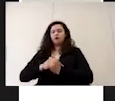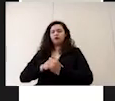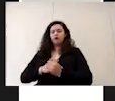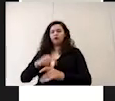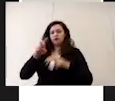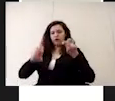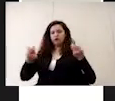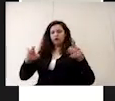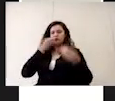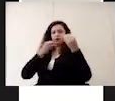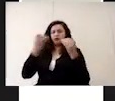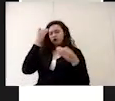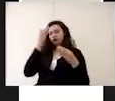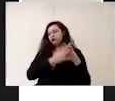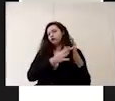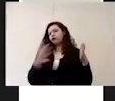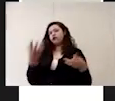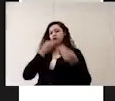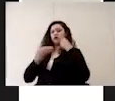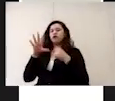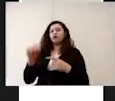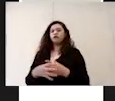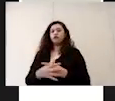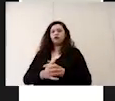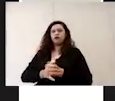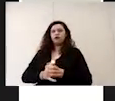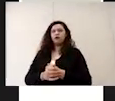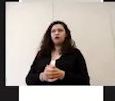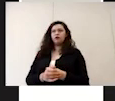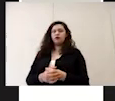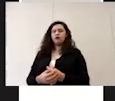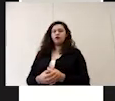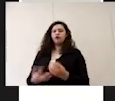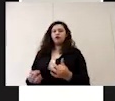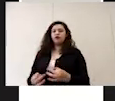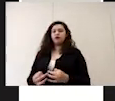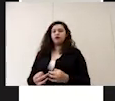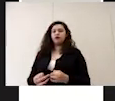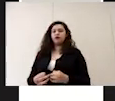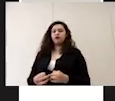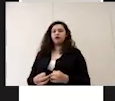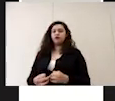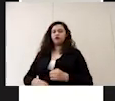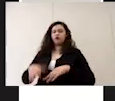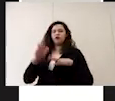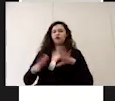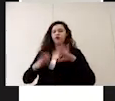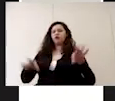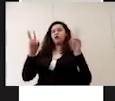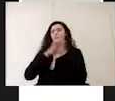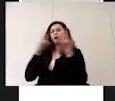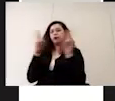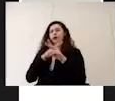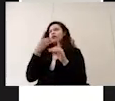alimentos durante la estancia en el auditorio y se debe dar prioridad a la ventilación natural es decir